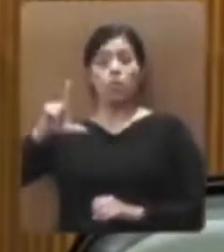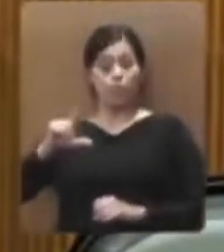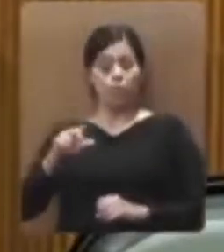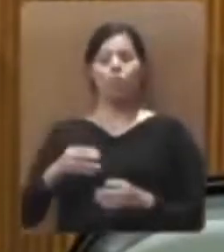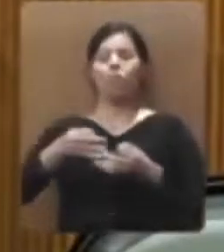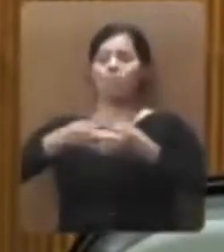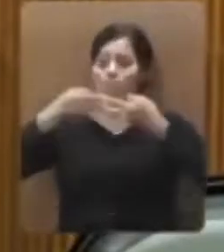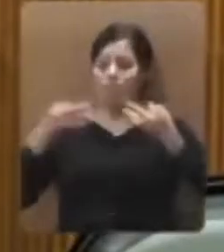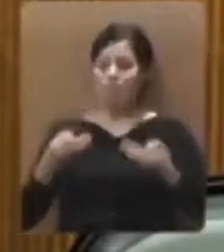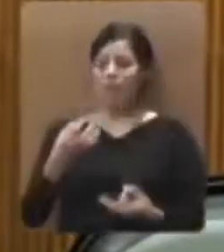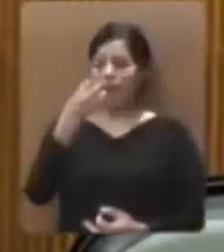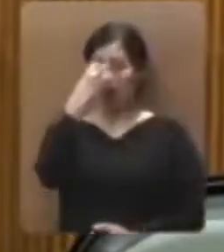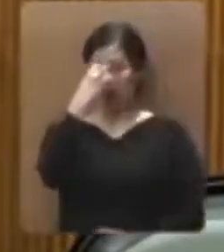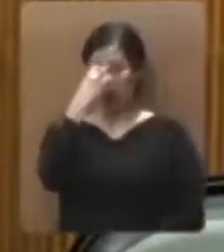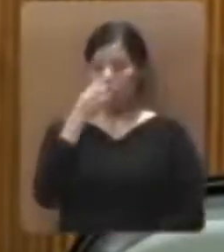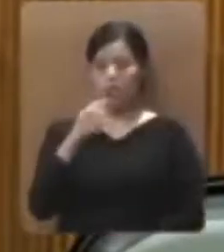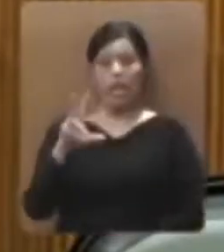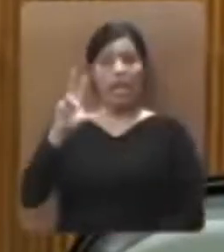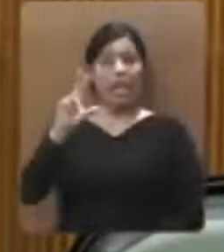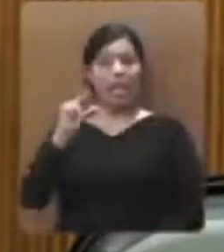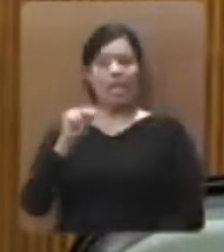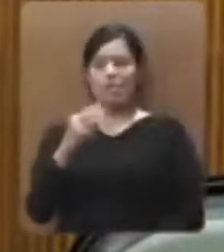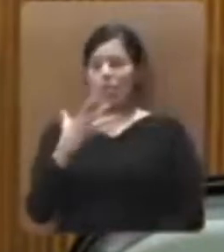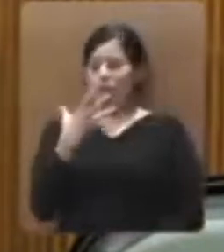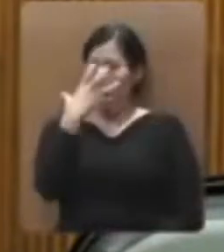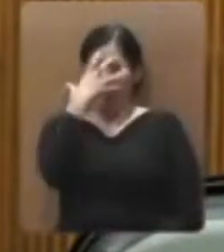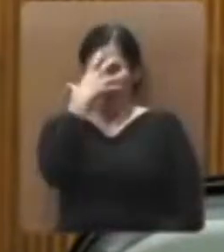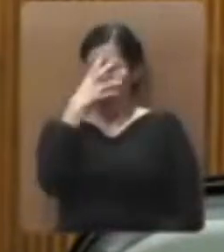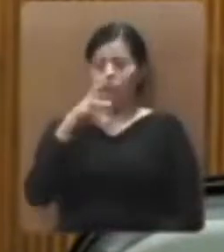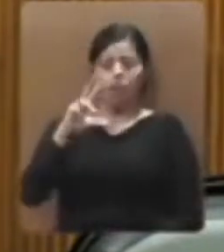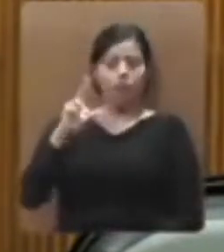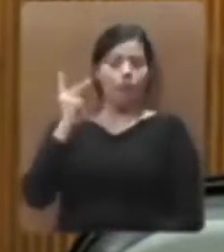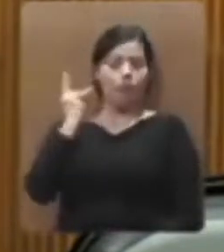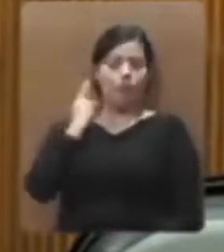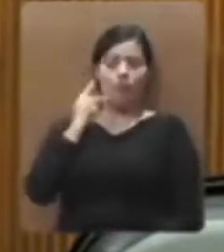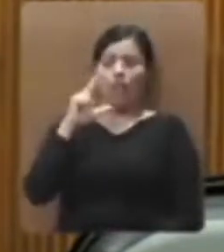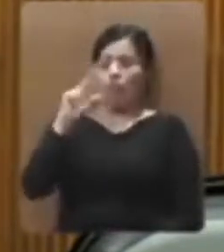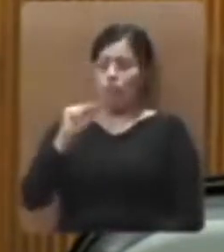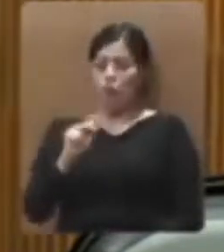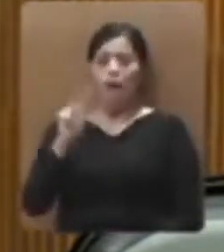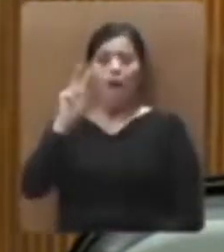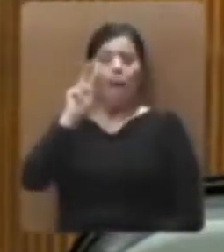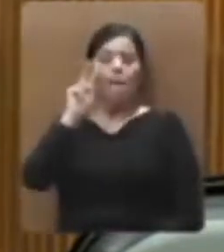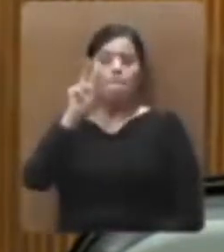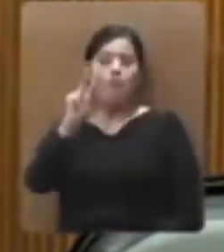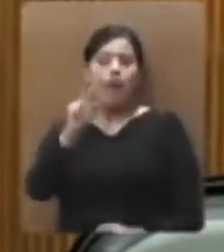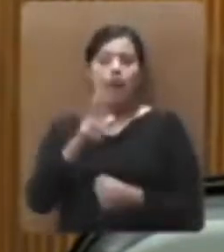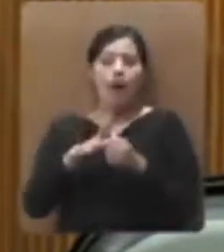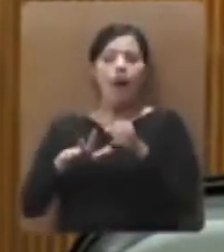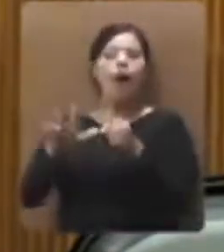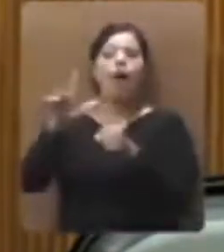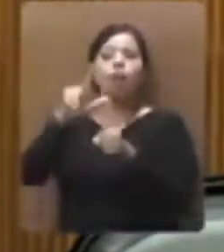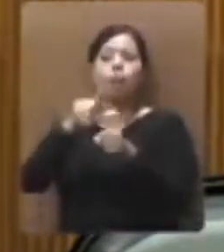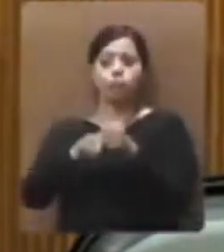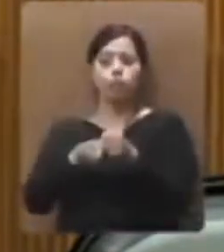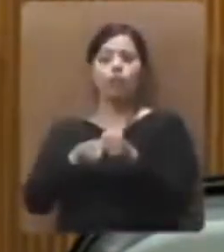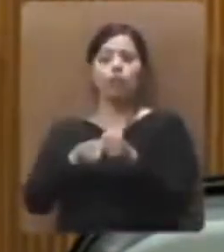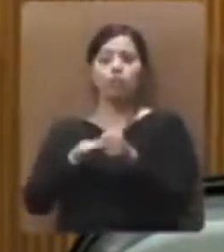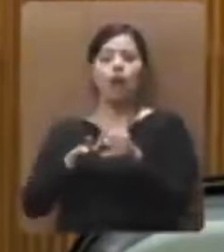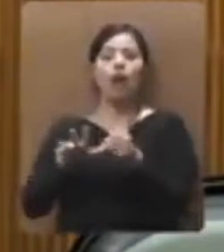osos y no me refiero a los que hacen algunos políticos, sino me refiero a los avistamientos de estos animales.